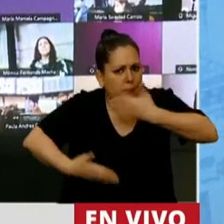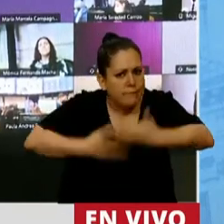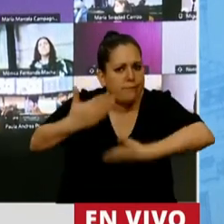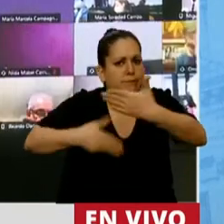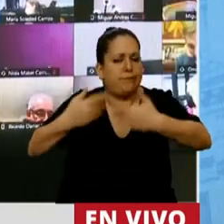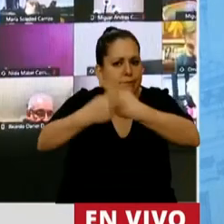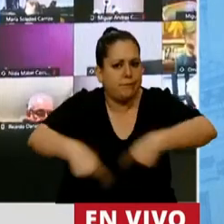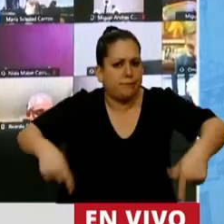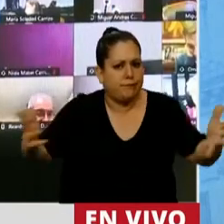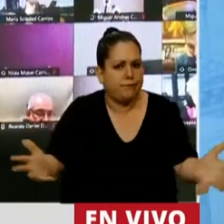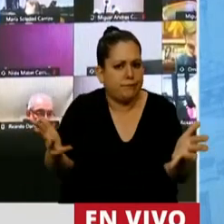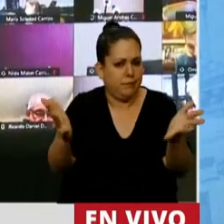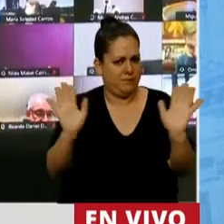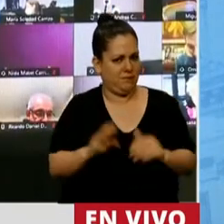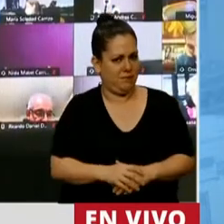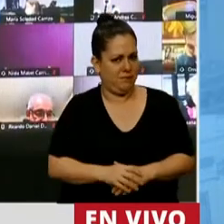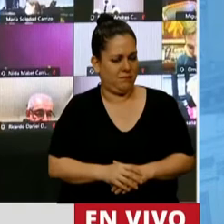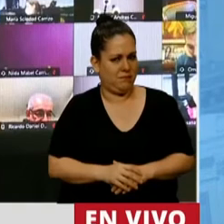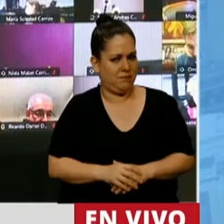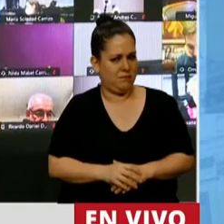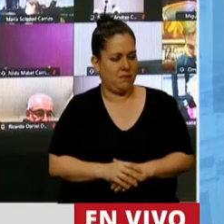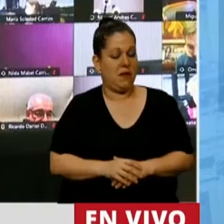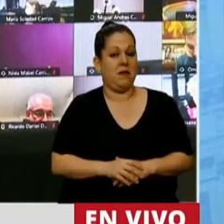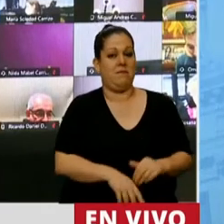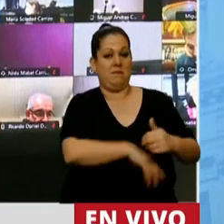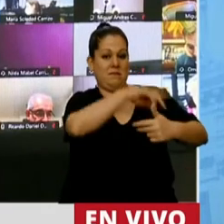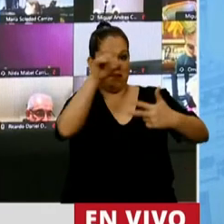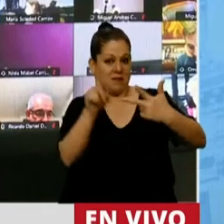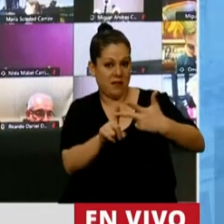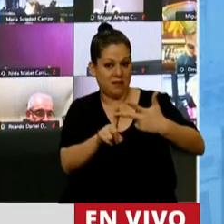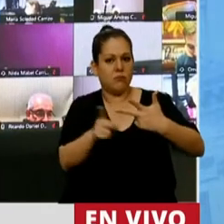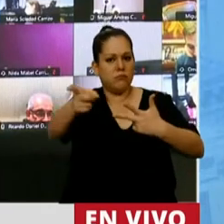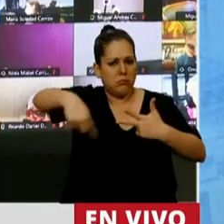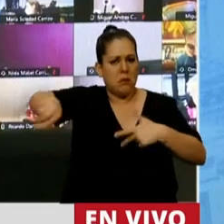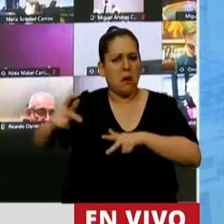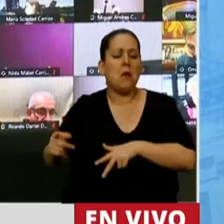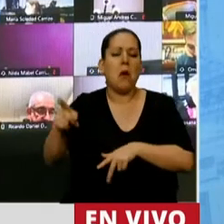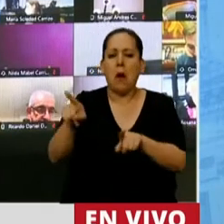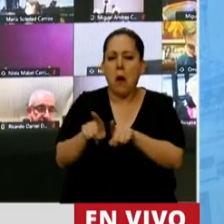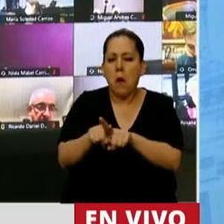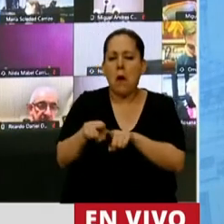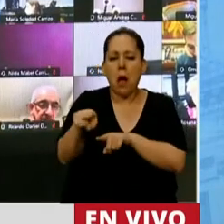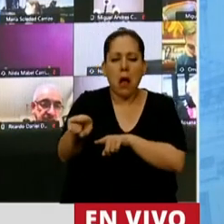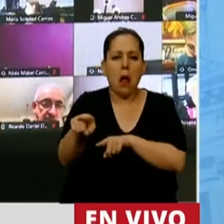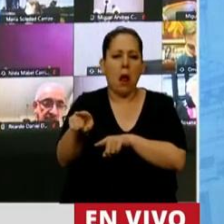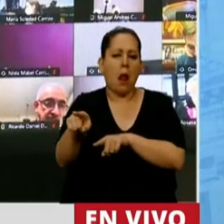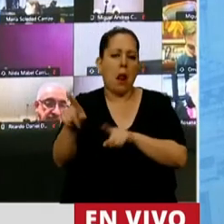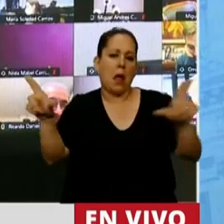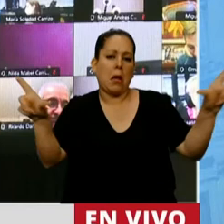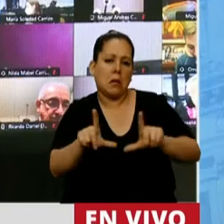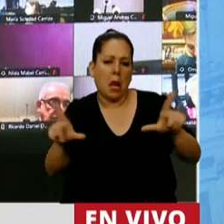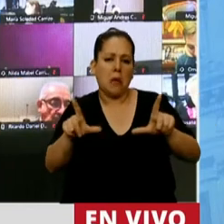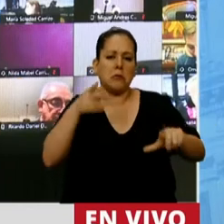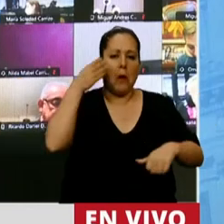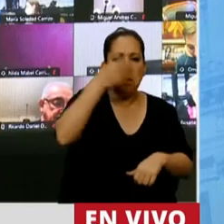gobernabilidad. Y por otro lado, se pasean permanentemente por los canales